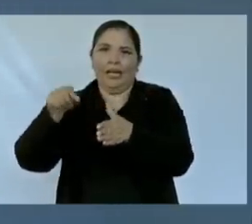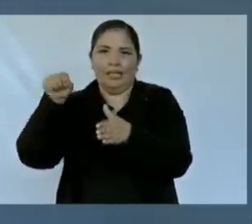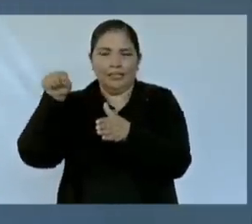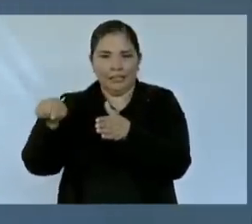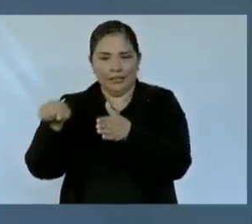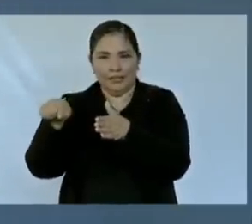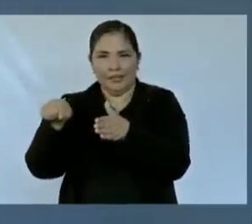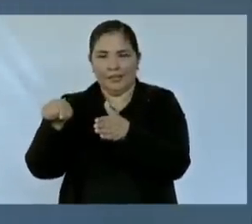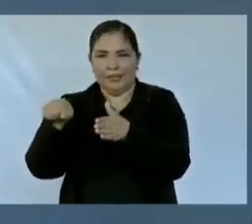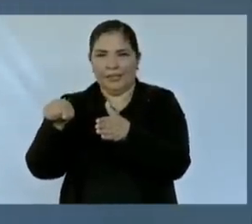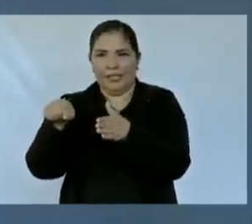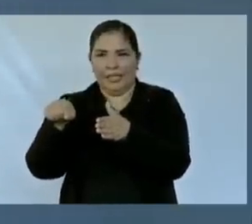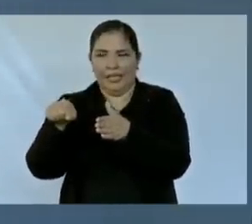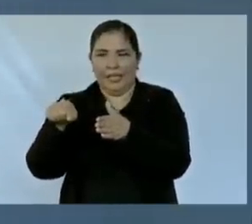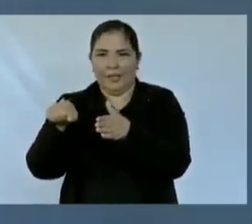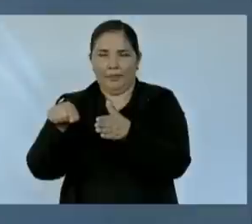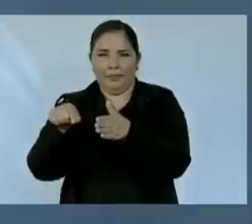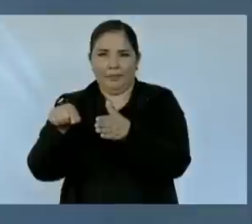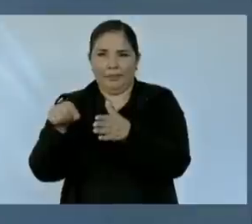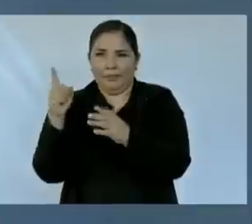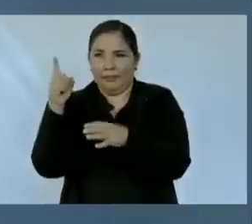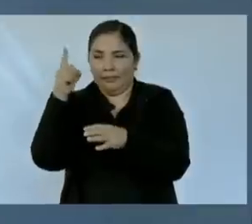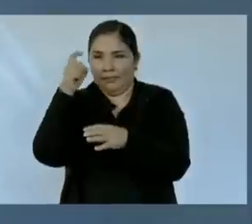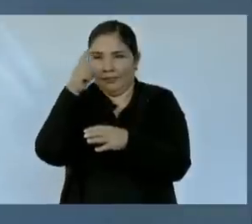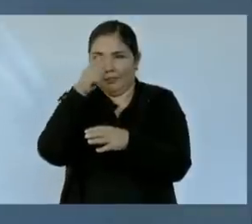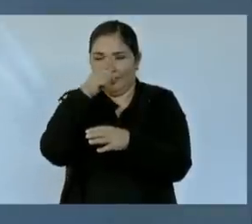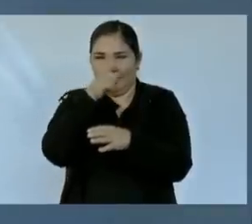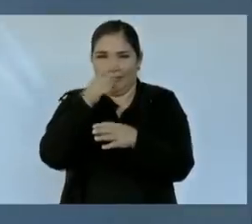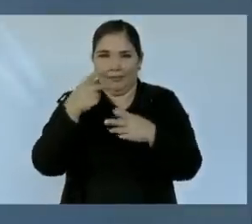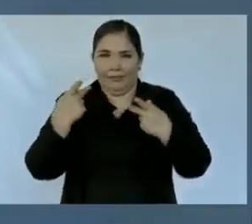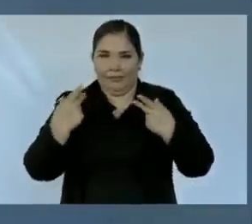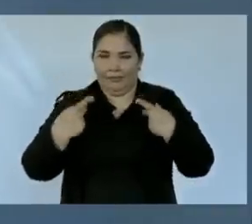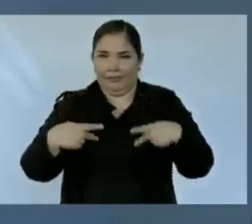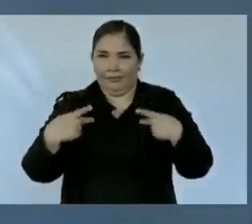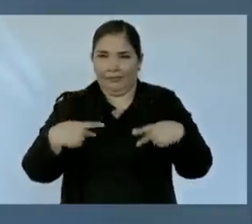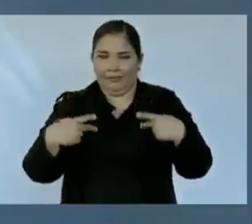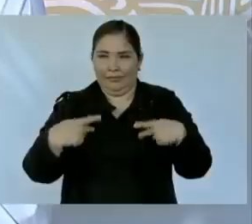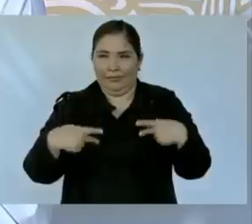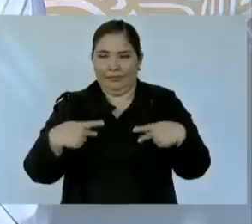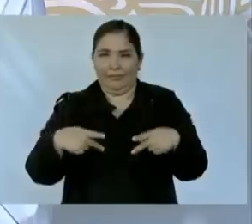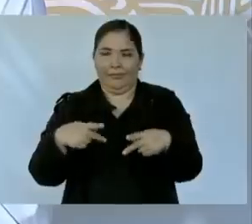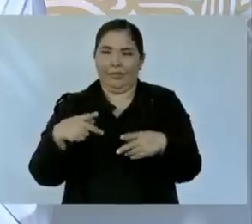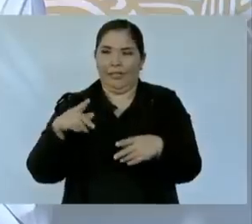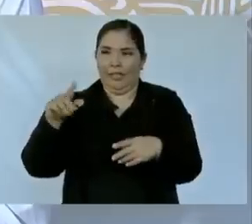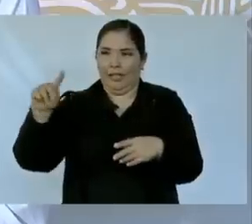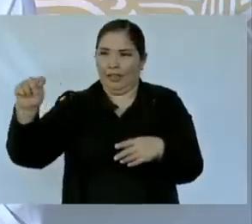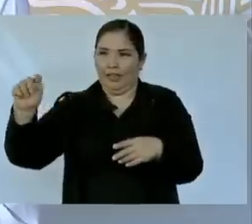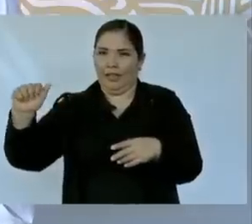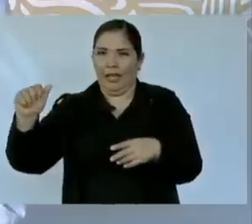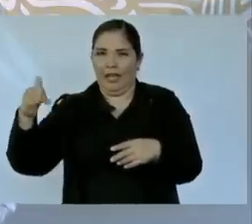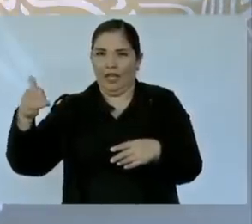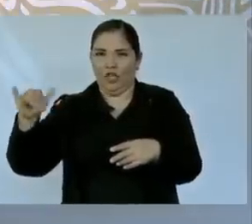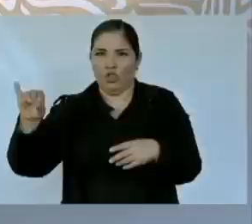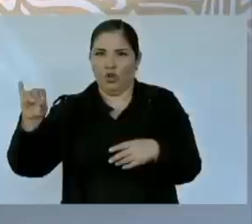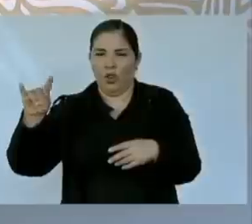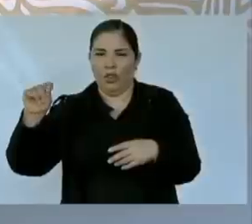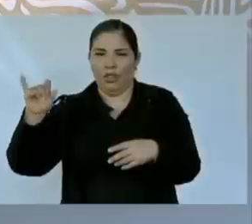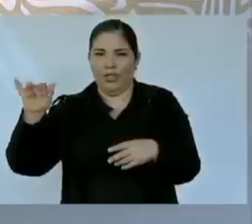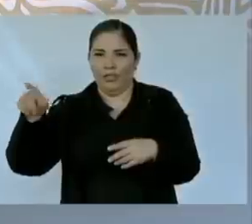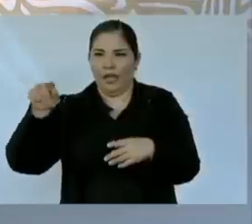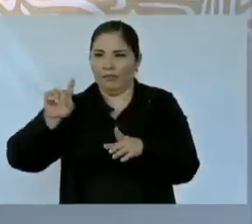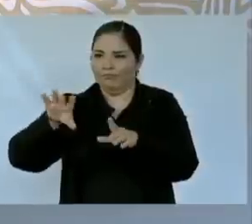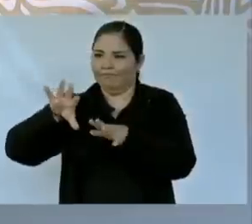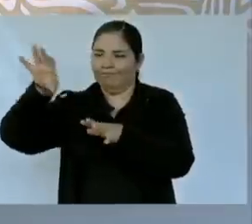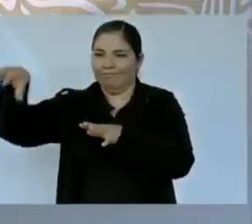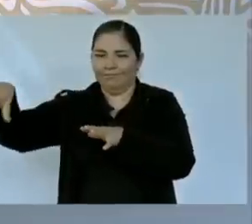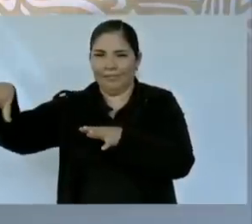hacía que la gente de Tayoltita estuviese prácticamente